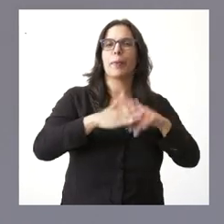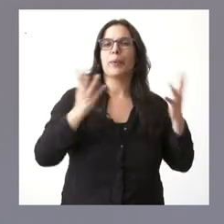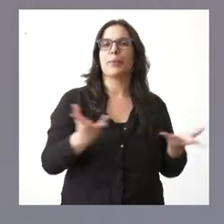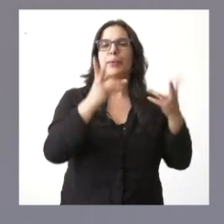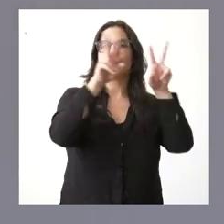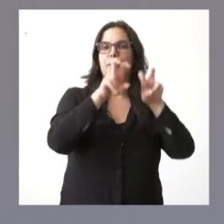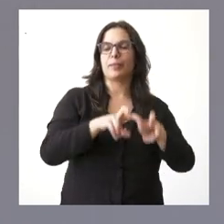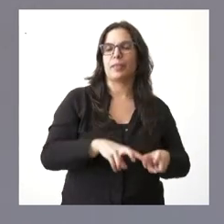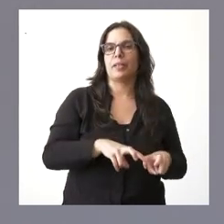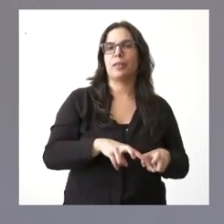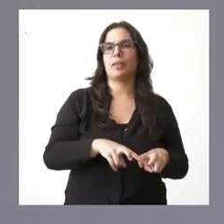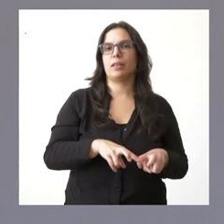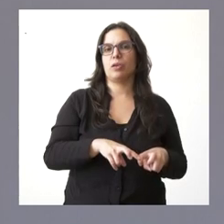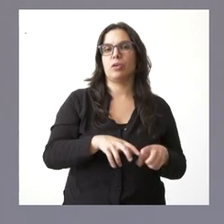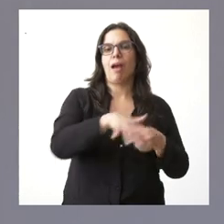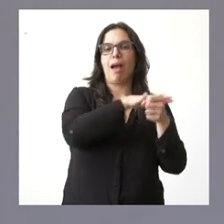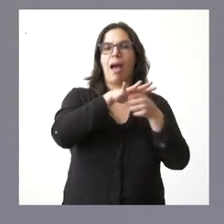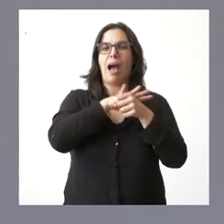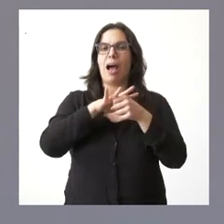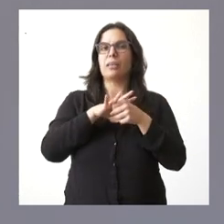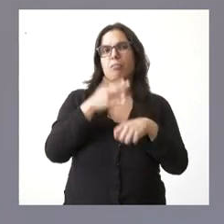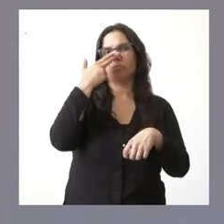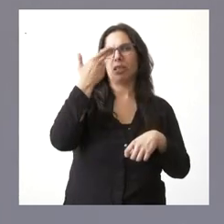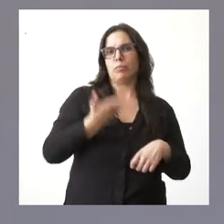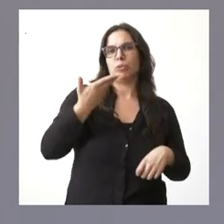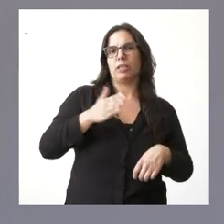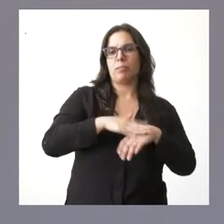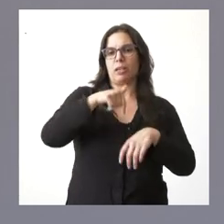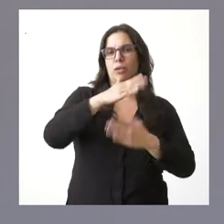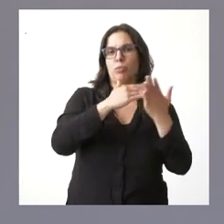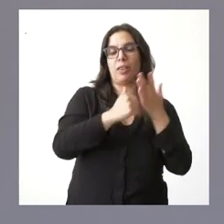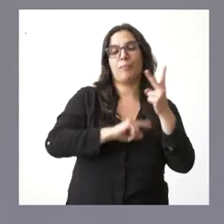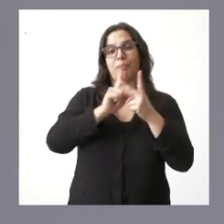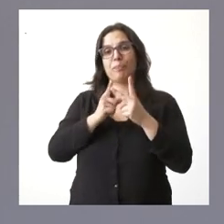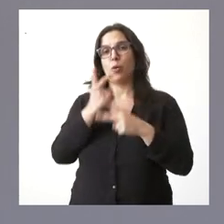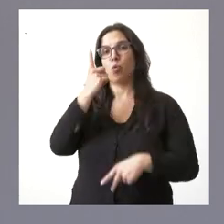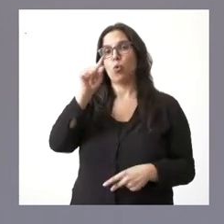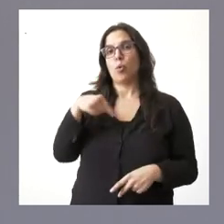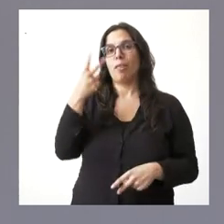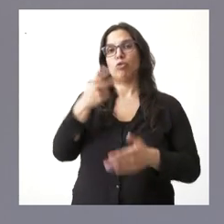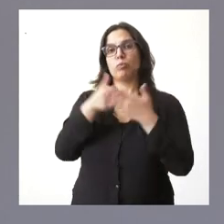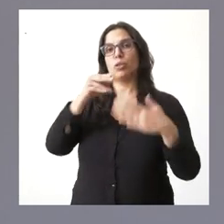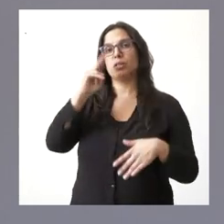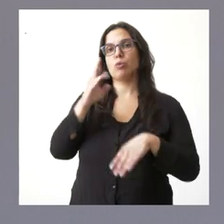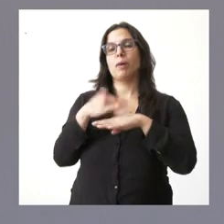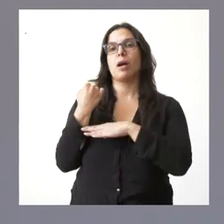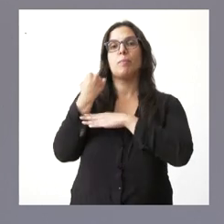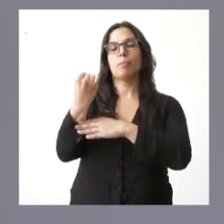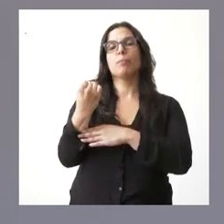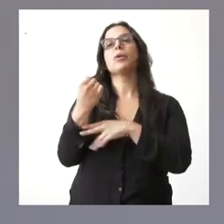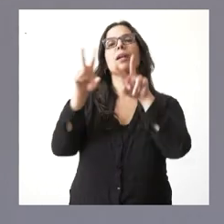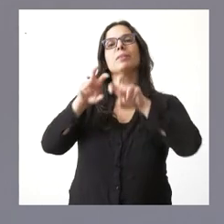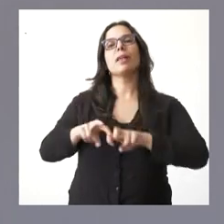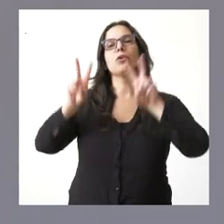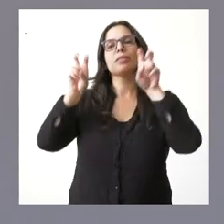investigación en áreas de especial interés para la comunidad autónoma. Y 1,2 millones de euros para apoyar la investigación en materia sanitaria